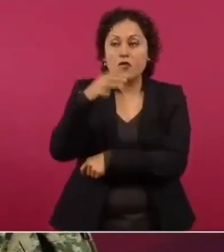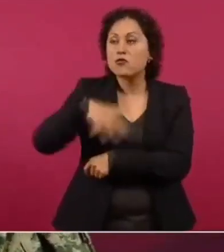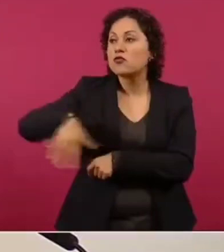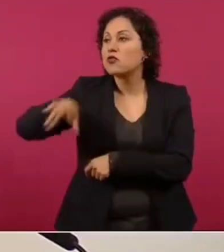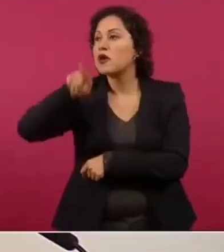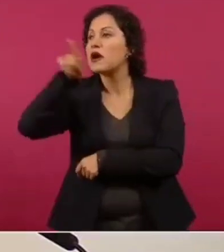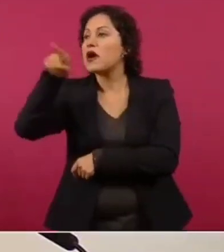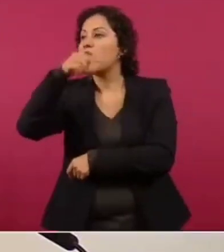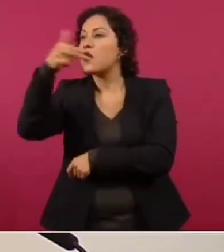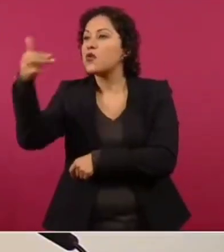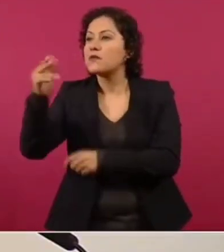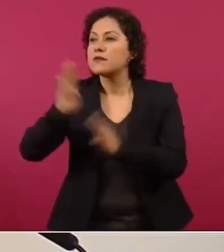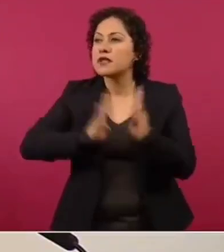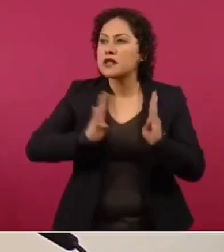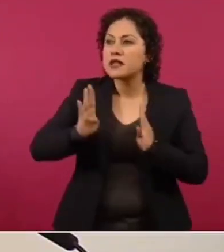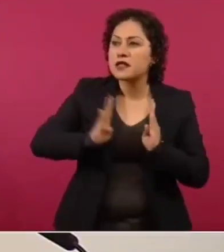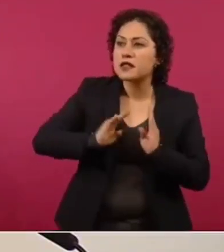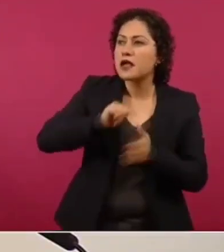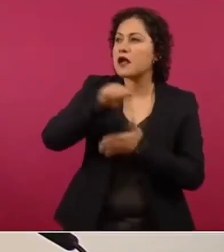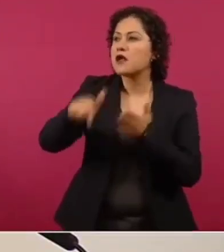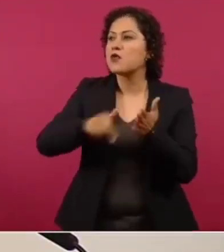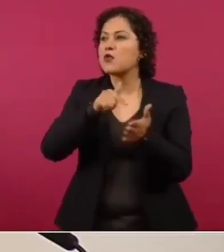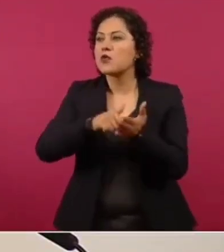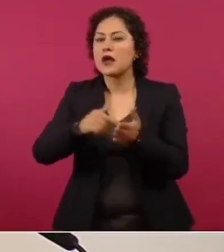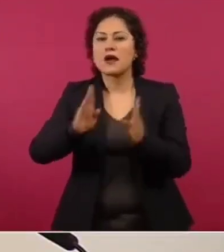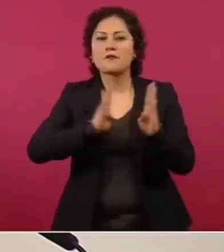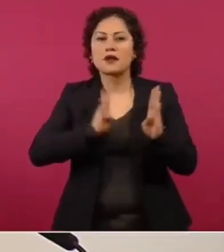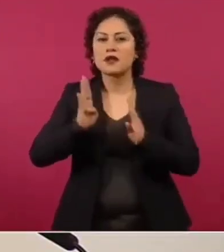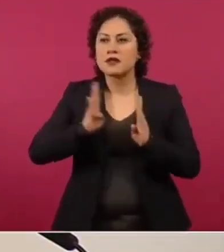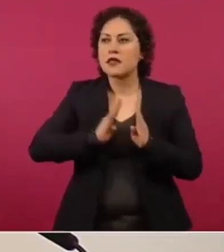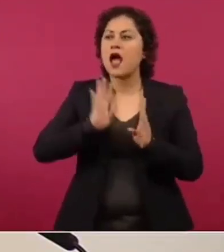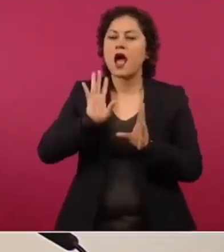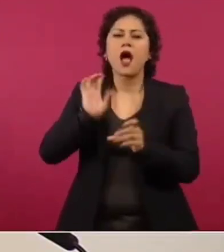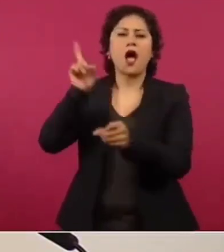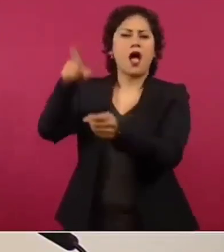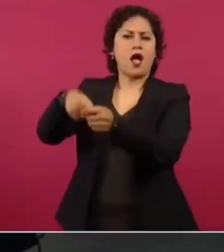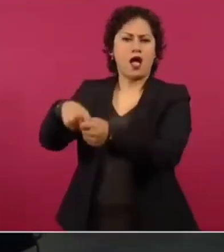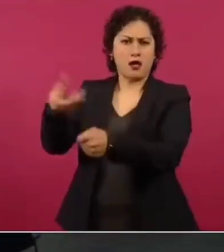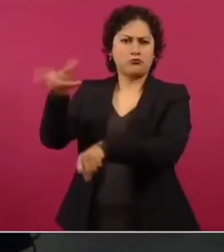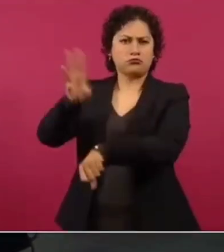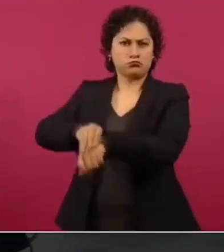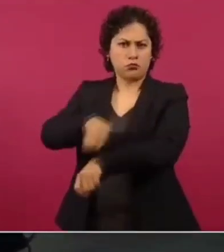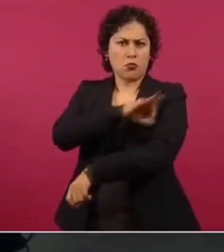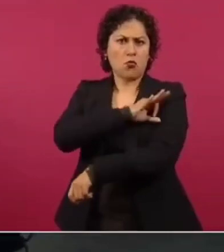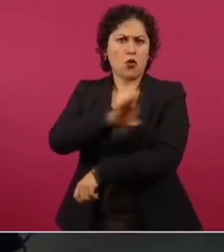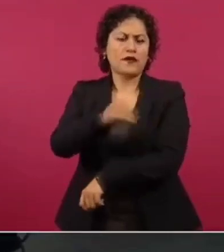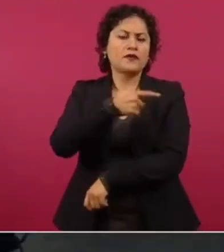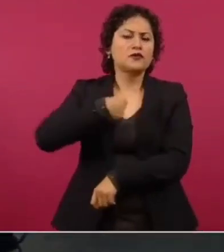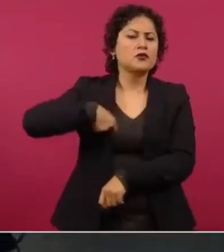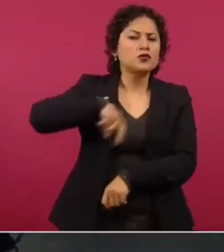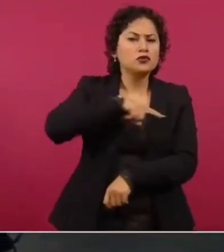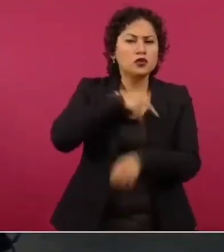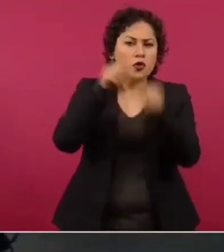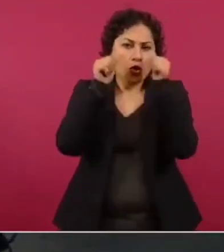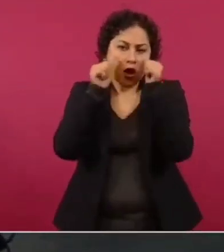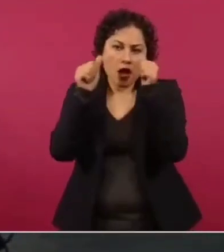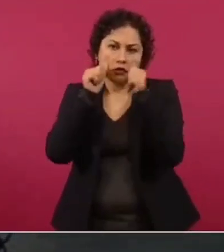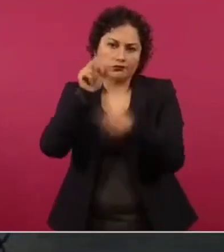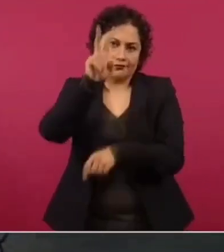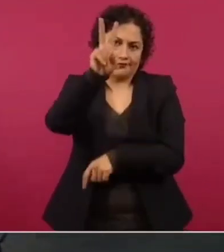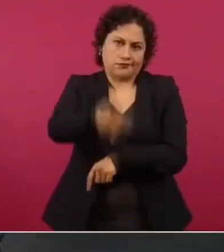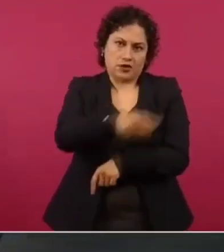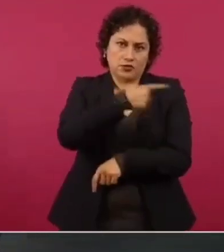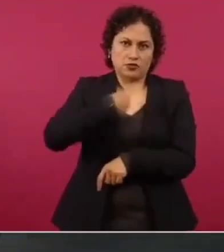tratamos de cubrir lo más que se pueda. No tenemos tanta capacidad,